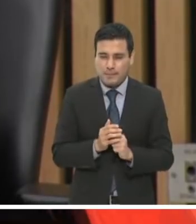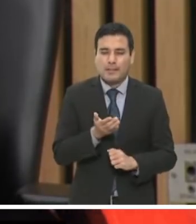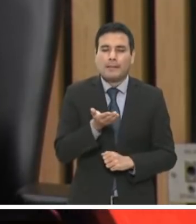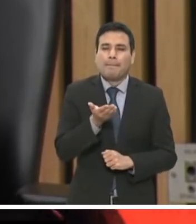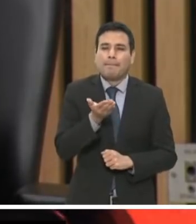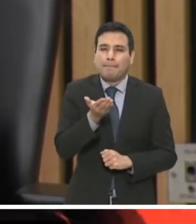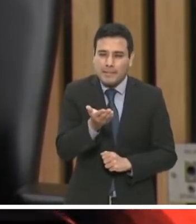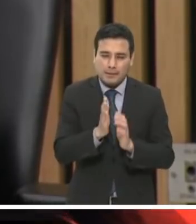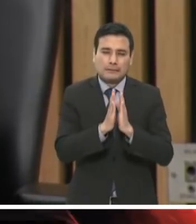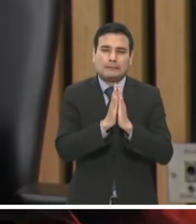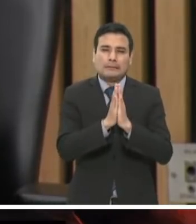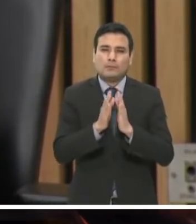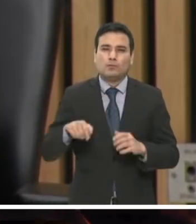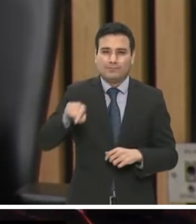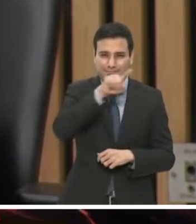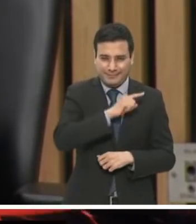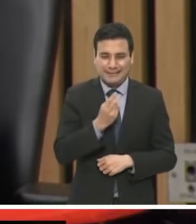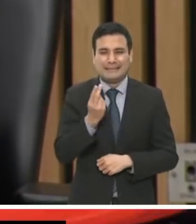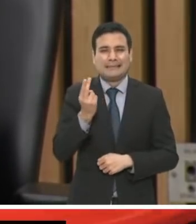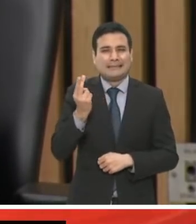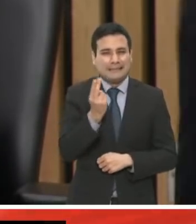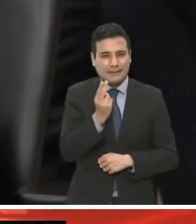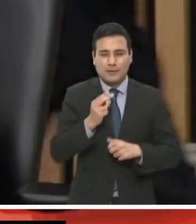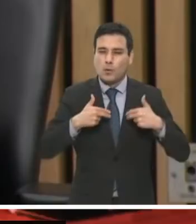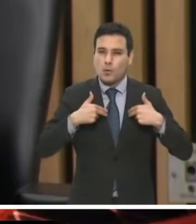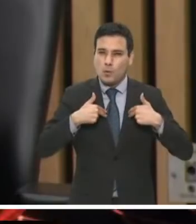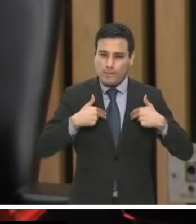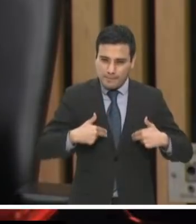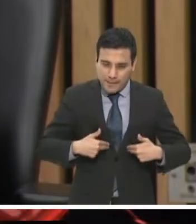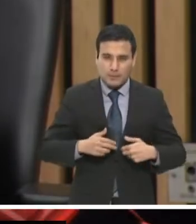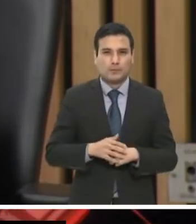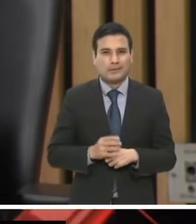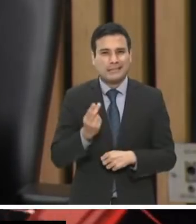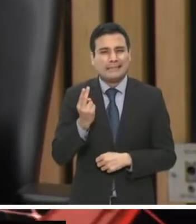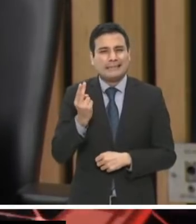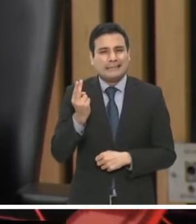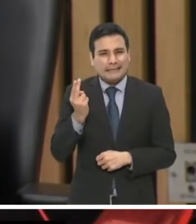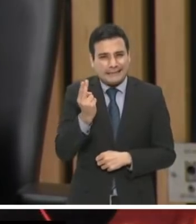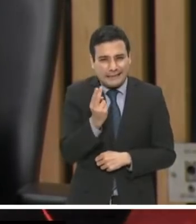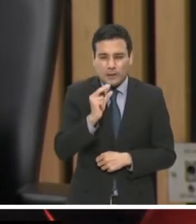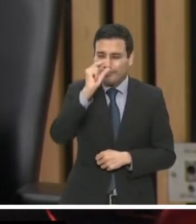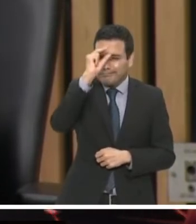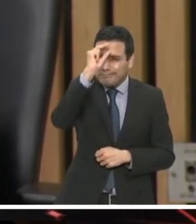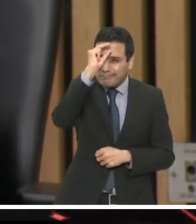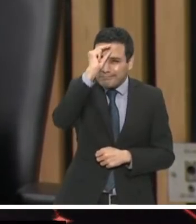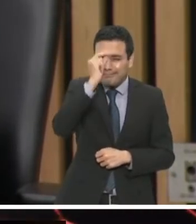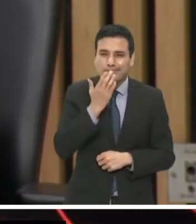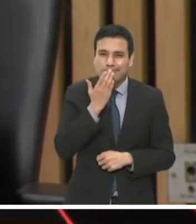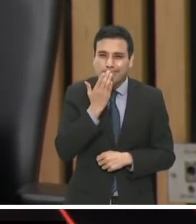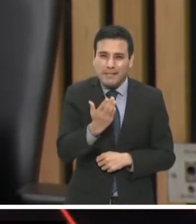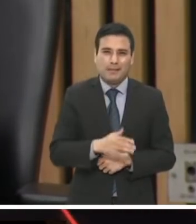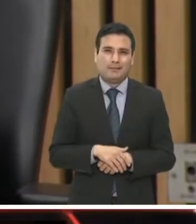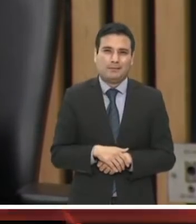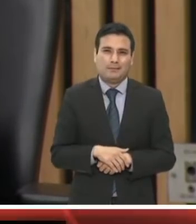al sentido humano, apelar a la sensatez de los